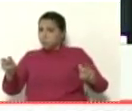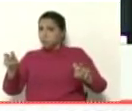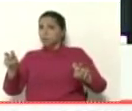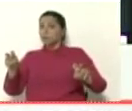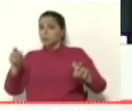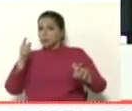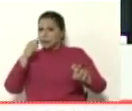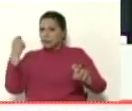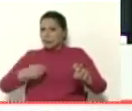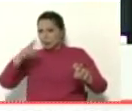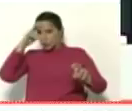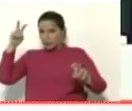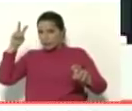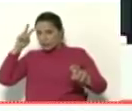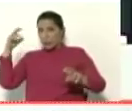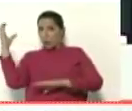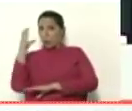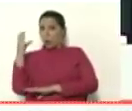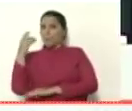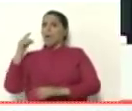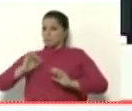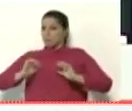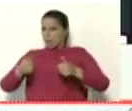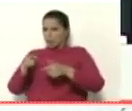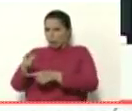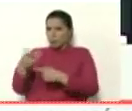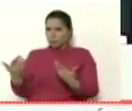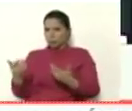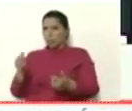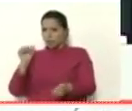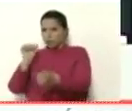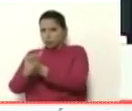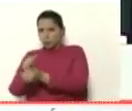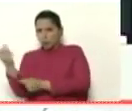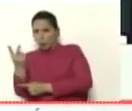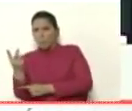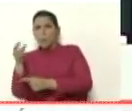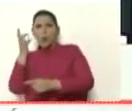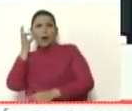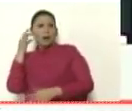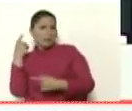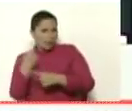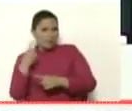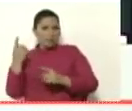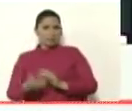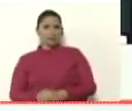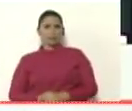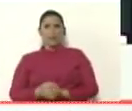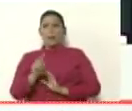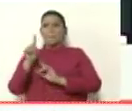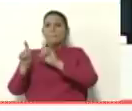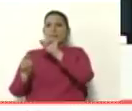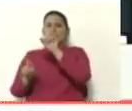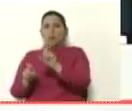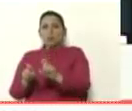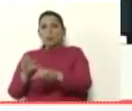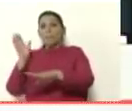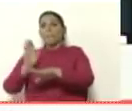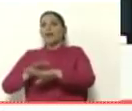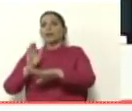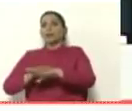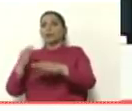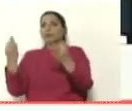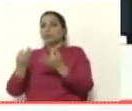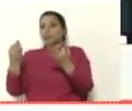empiece por ahí capturan a estas señoras pregunten qué fue lo que realmente